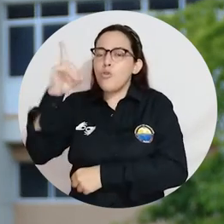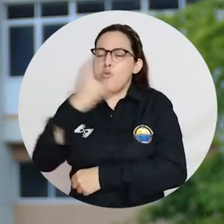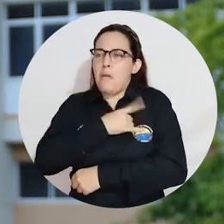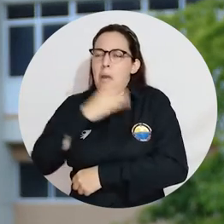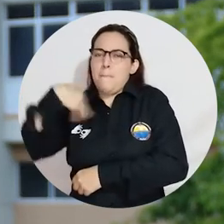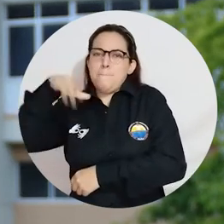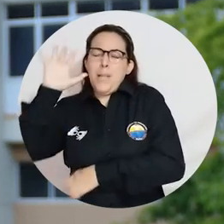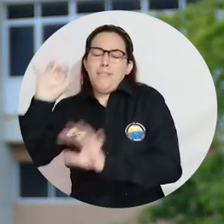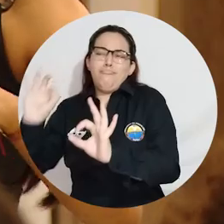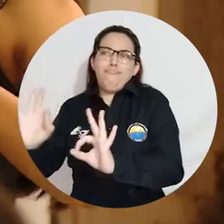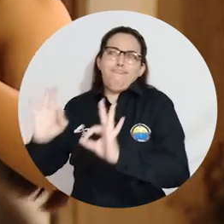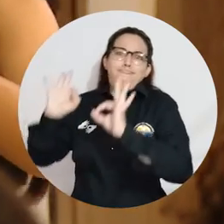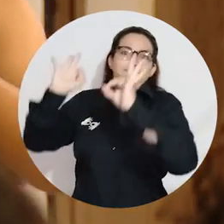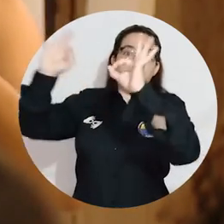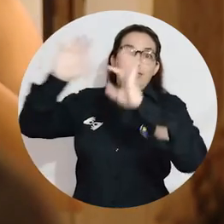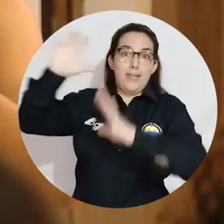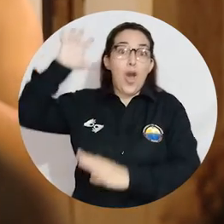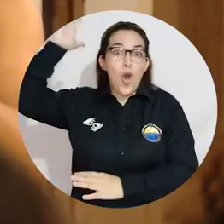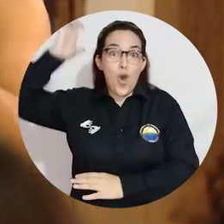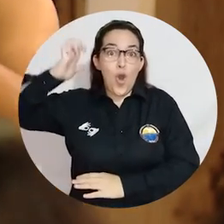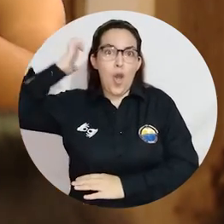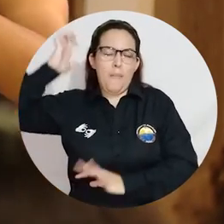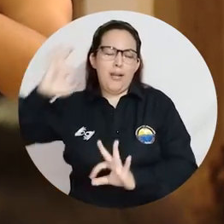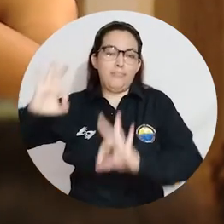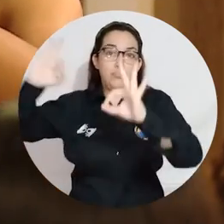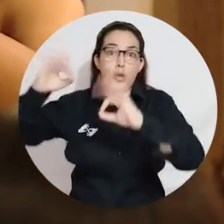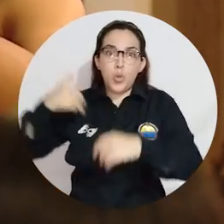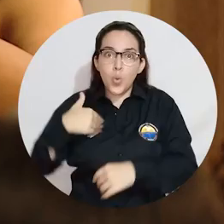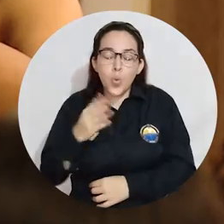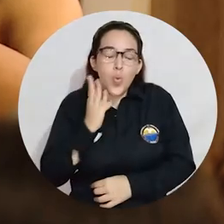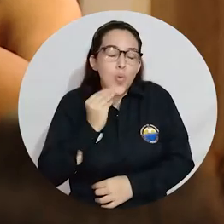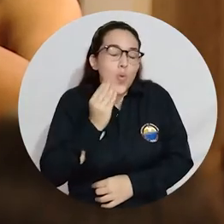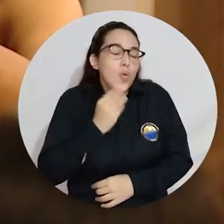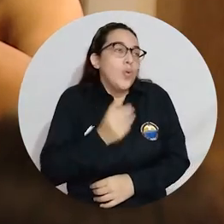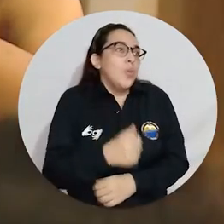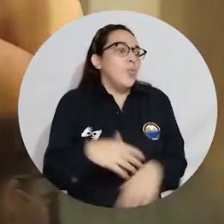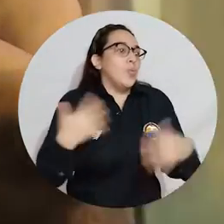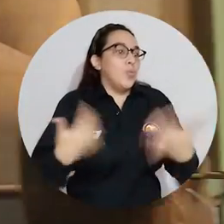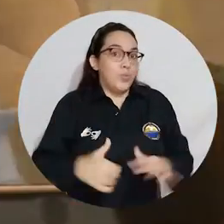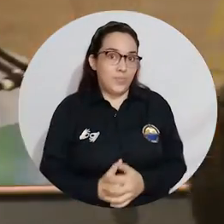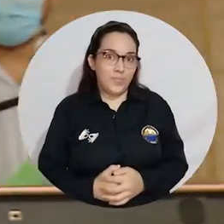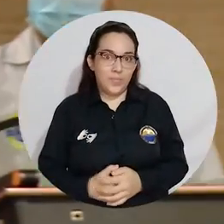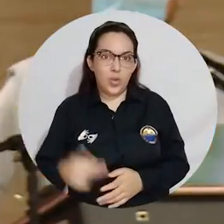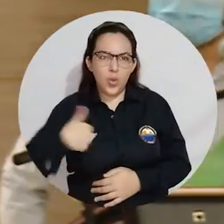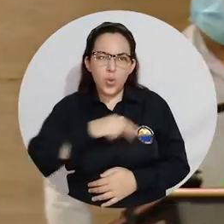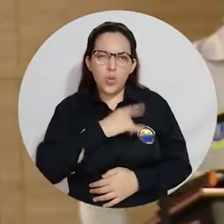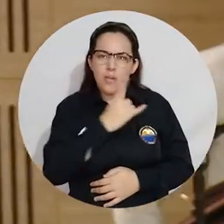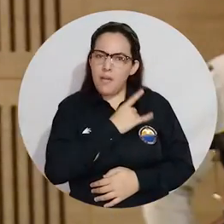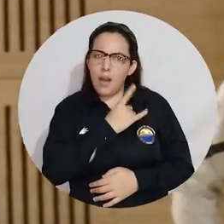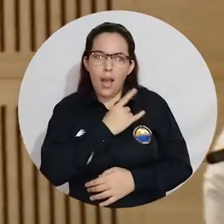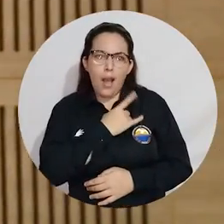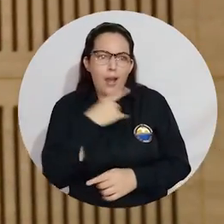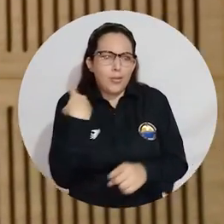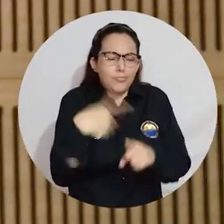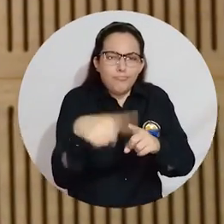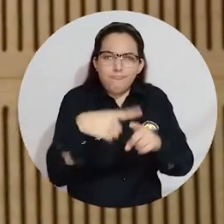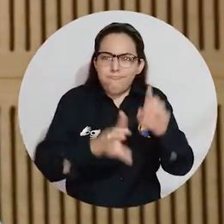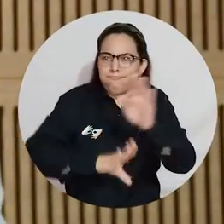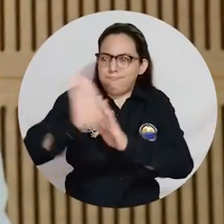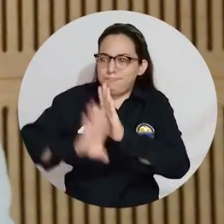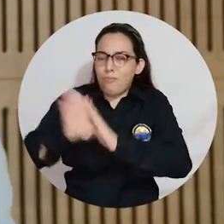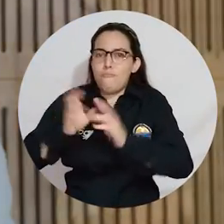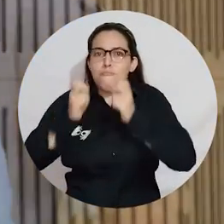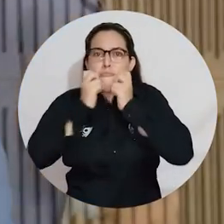más prestigiosas de Italia y de Europa que fue una gran experiencia para mí. Con la universidad nosotros salimos adelante en todas las dimensiones